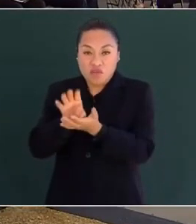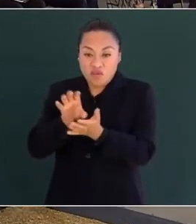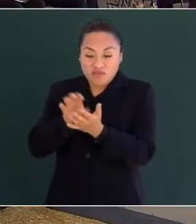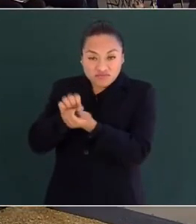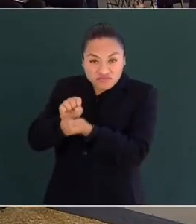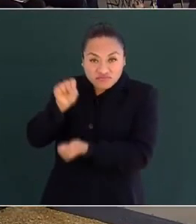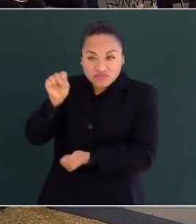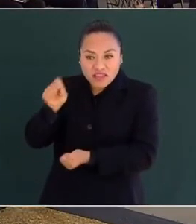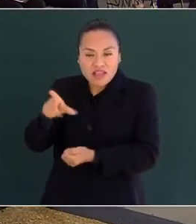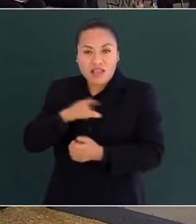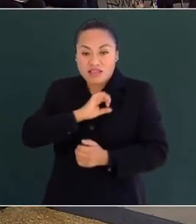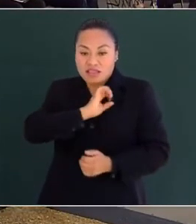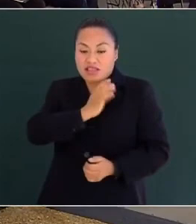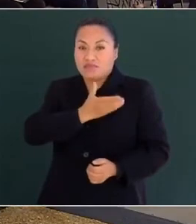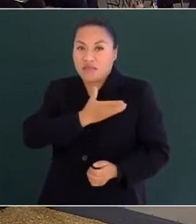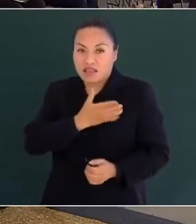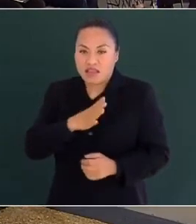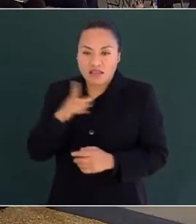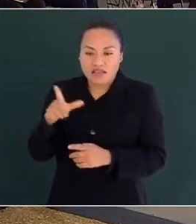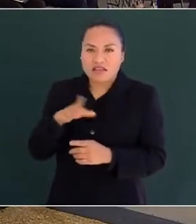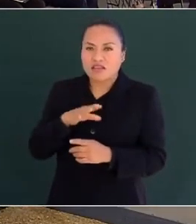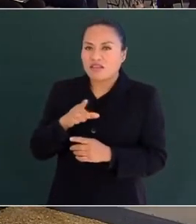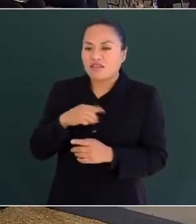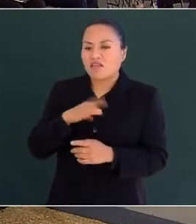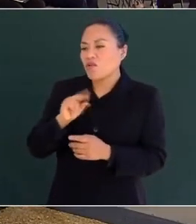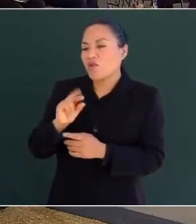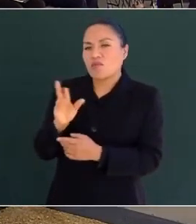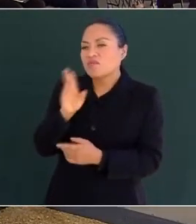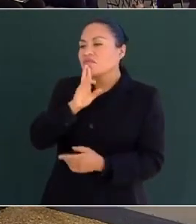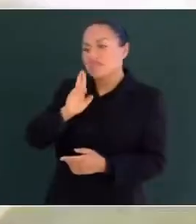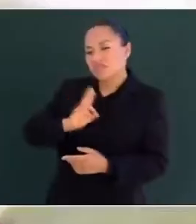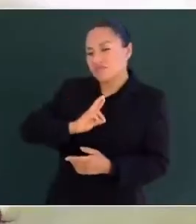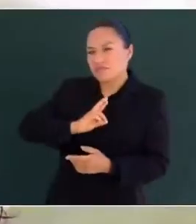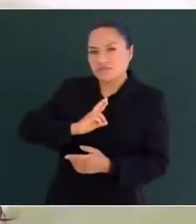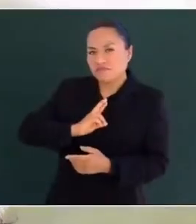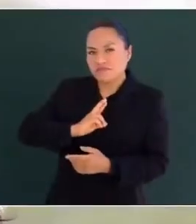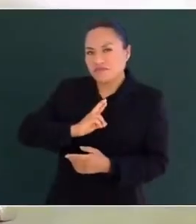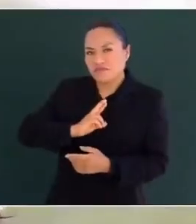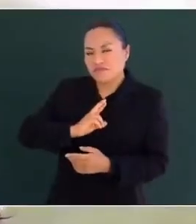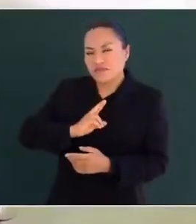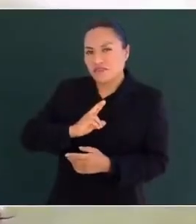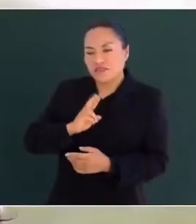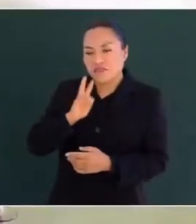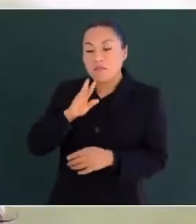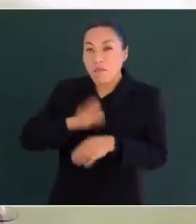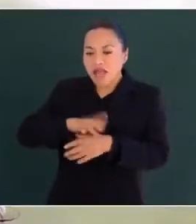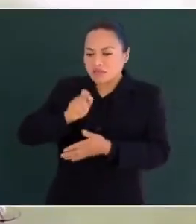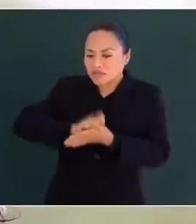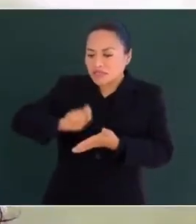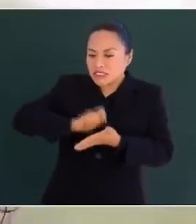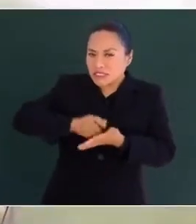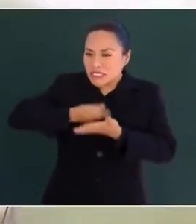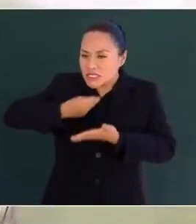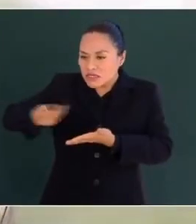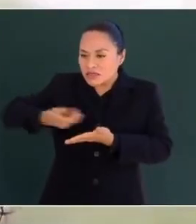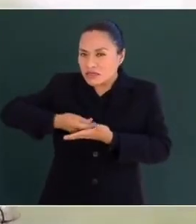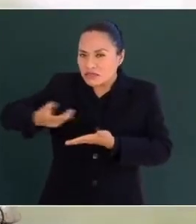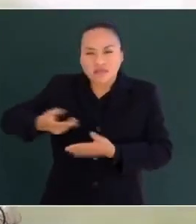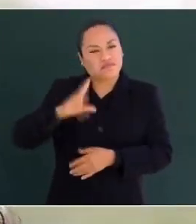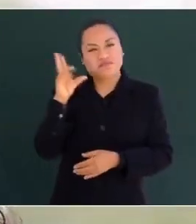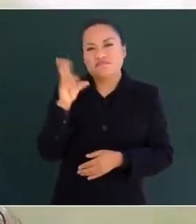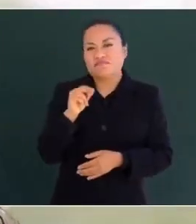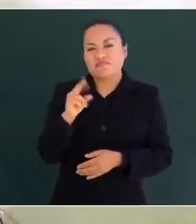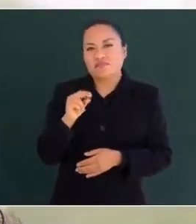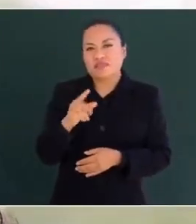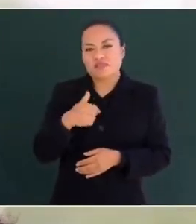no volveré a recibir contestación suya, ni verá más letra mía. Me será